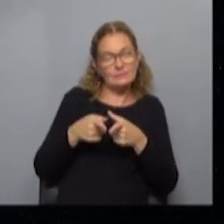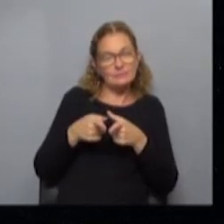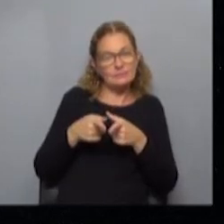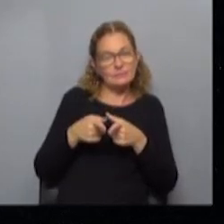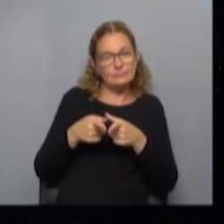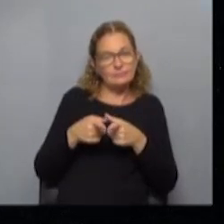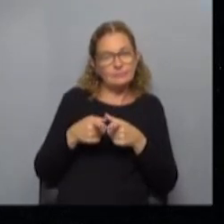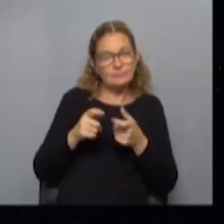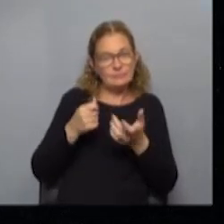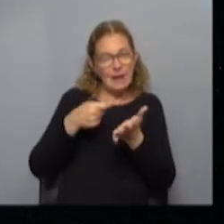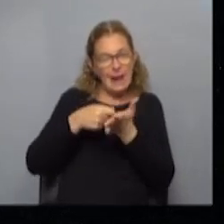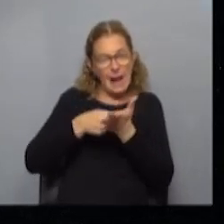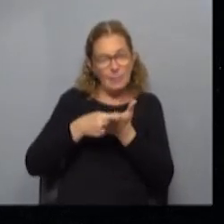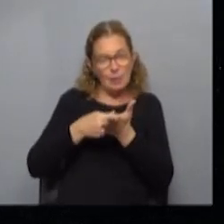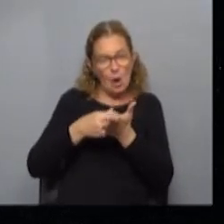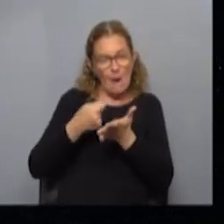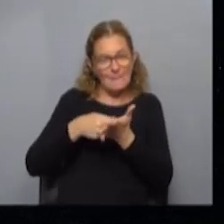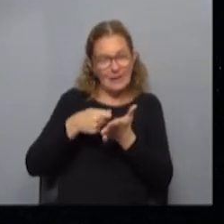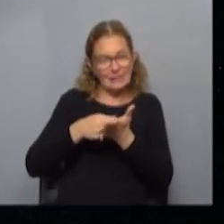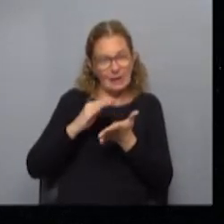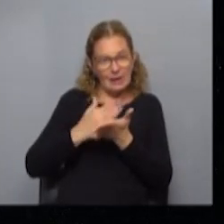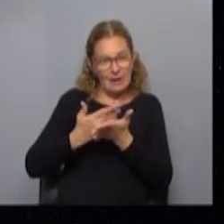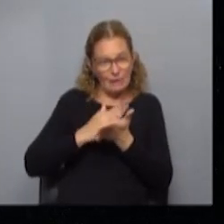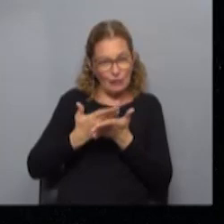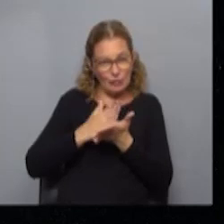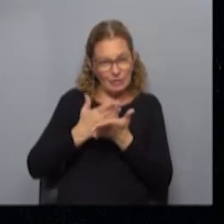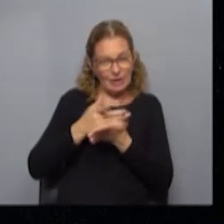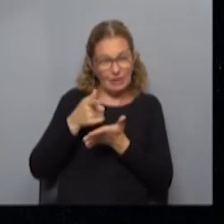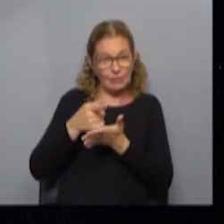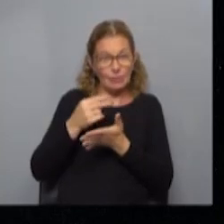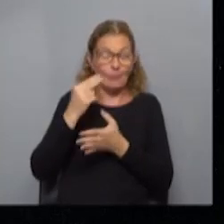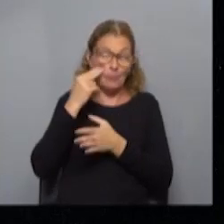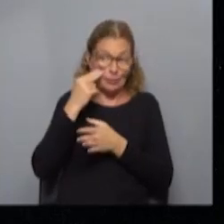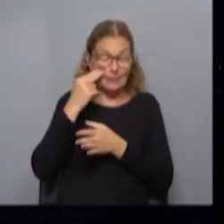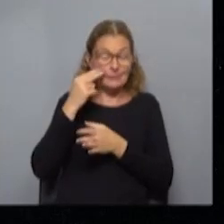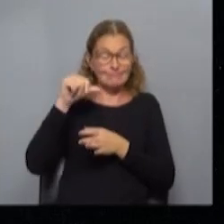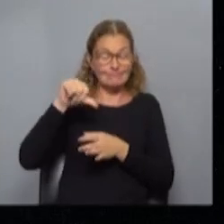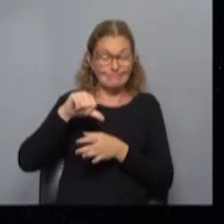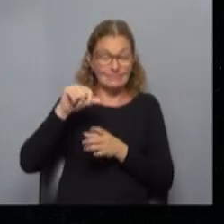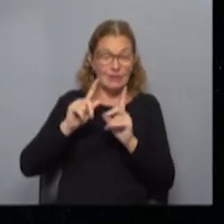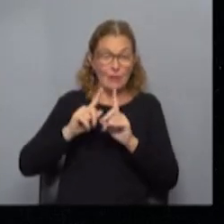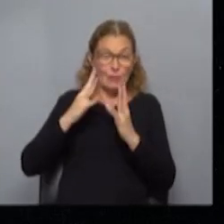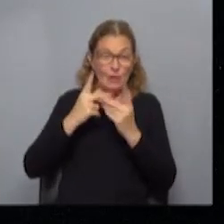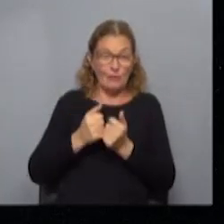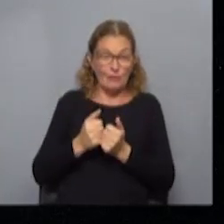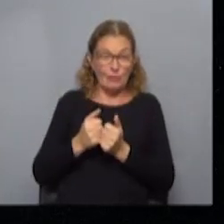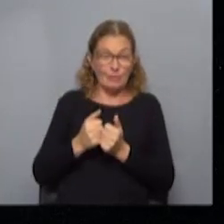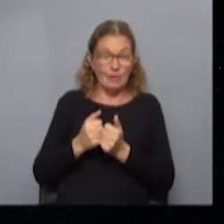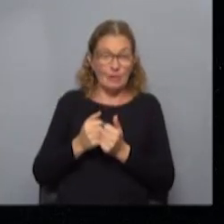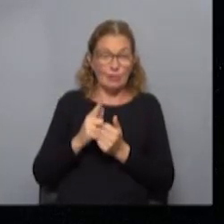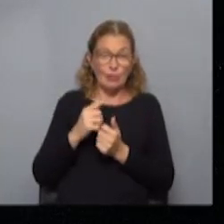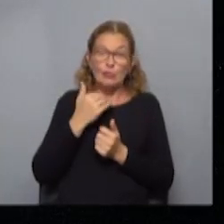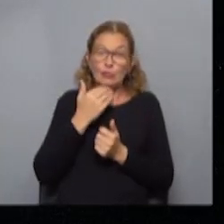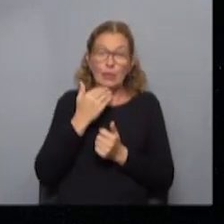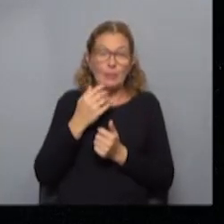el tipo de cambio en la frontera que eso también nos está afectando de alguna manera está afectando todavía no lo tenemos